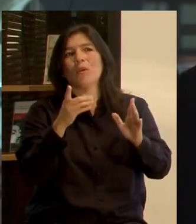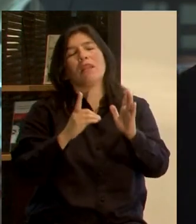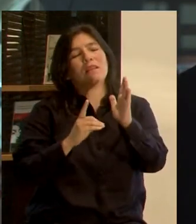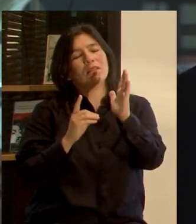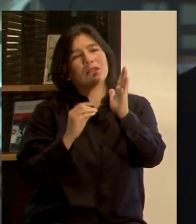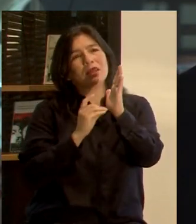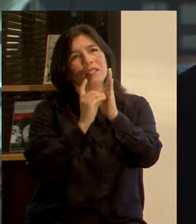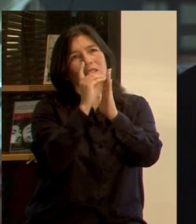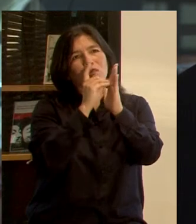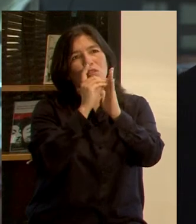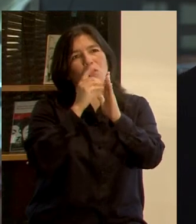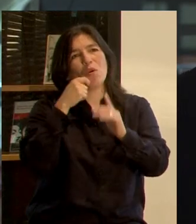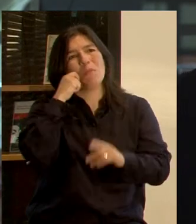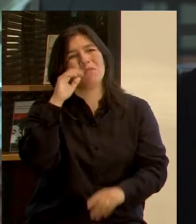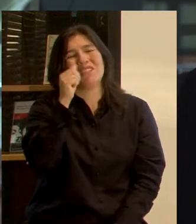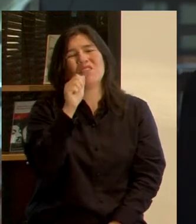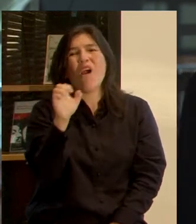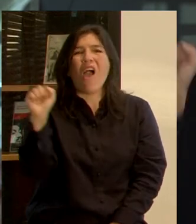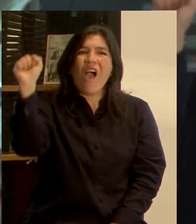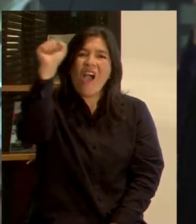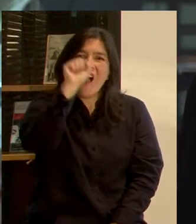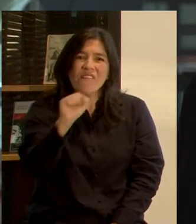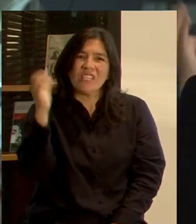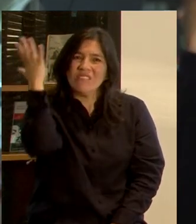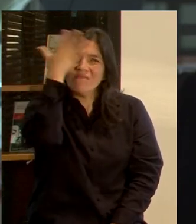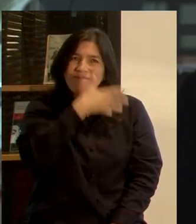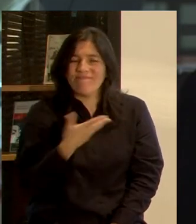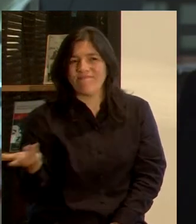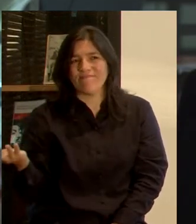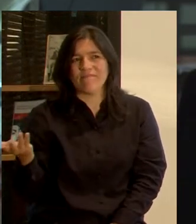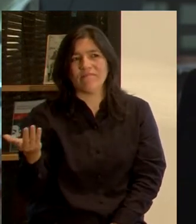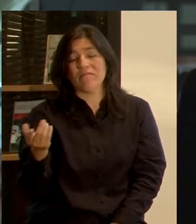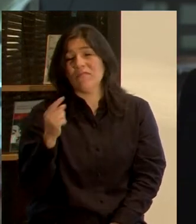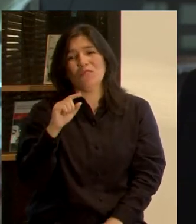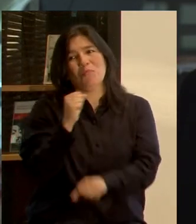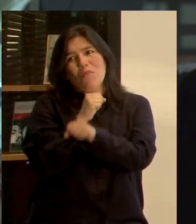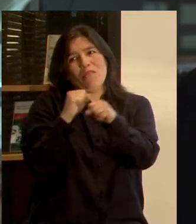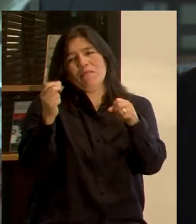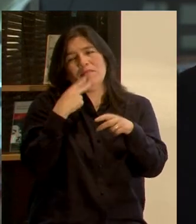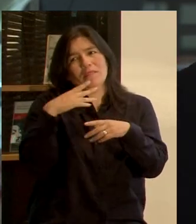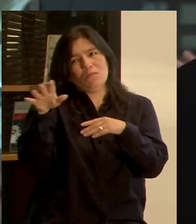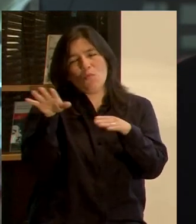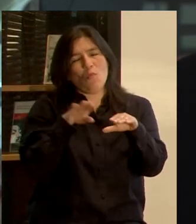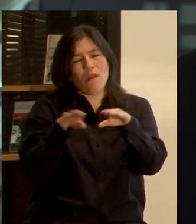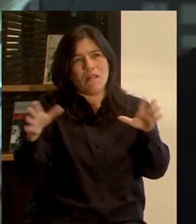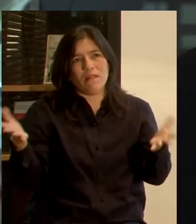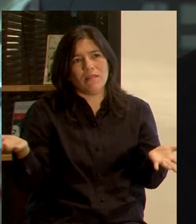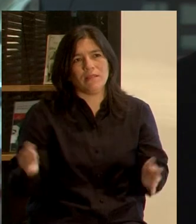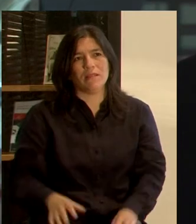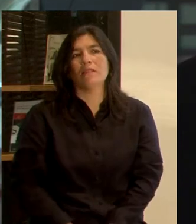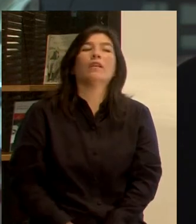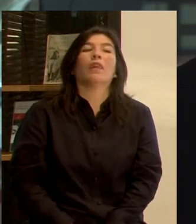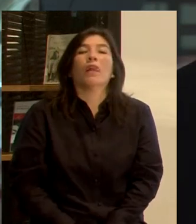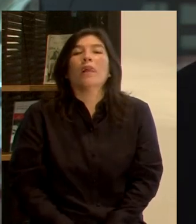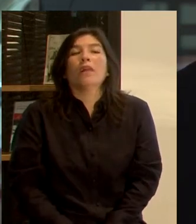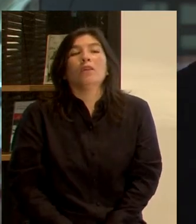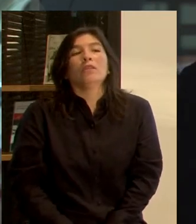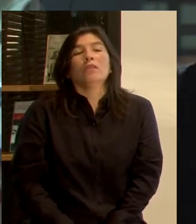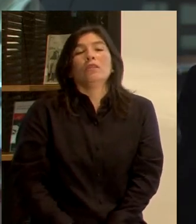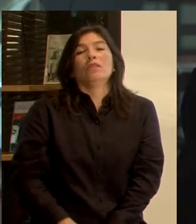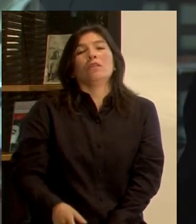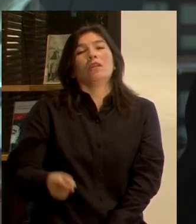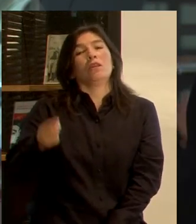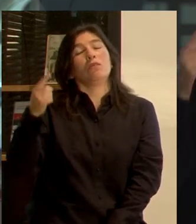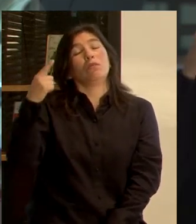desarrollo humano equivalente al de África. Tampoco podemos convivir con ello. Yo me parece